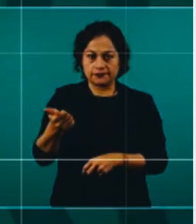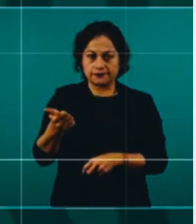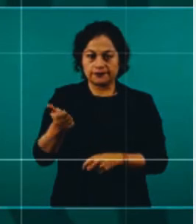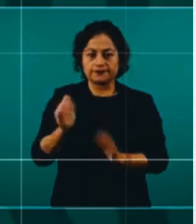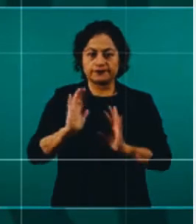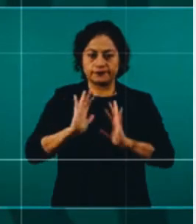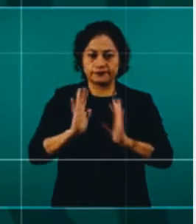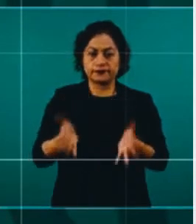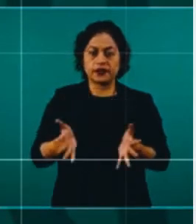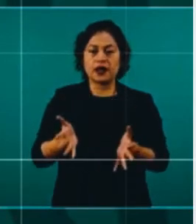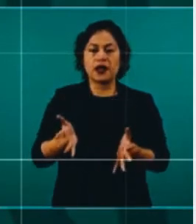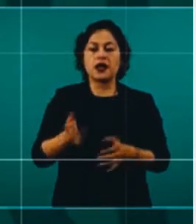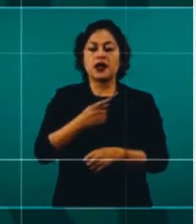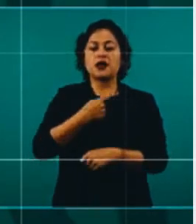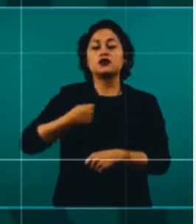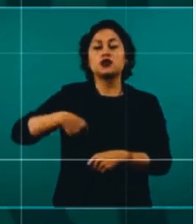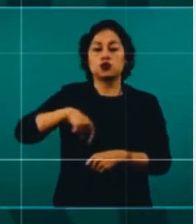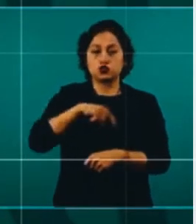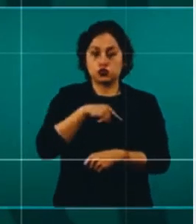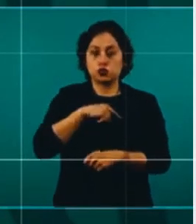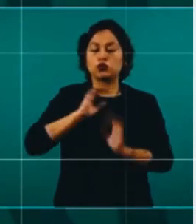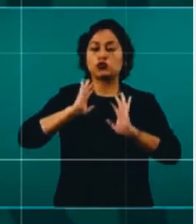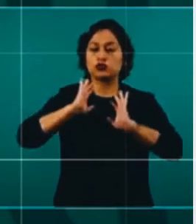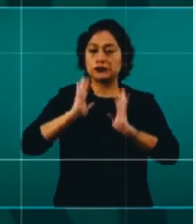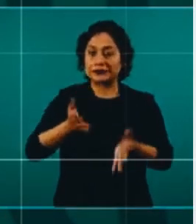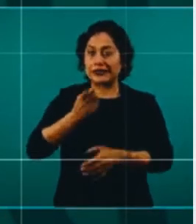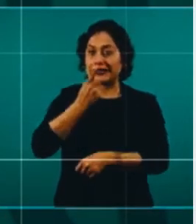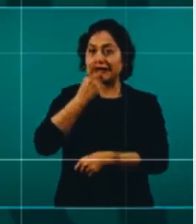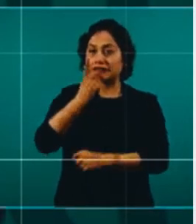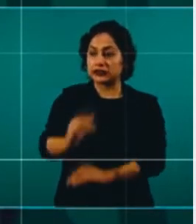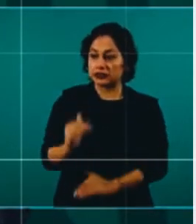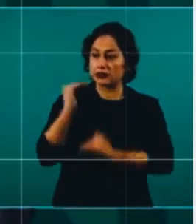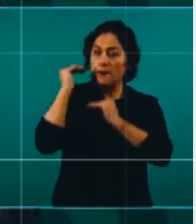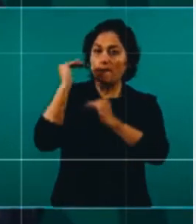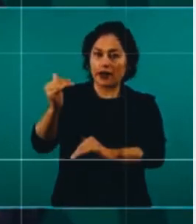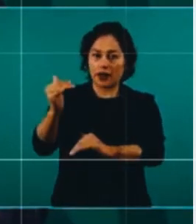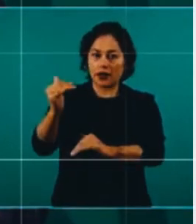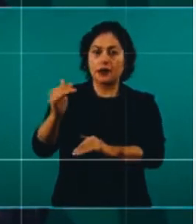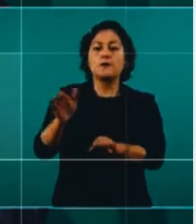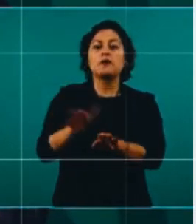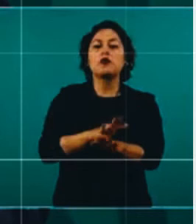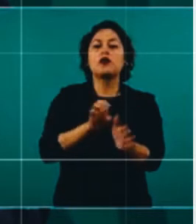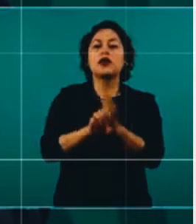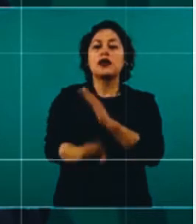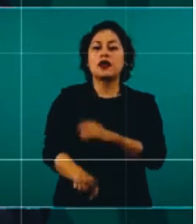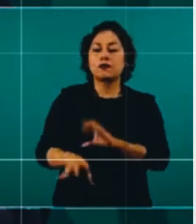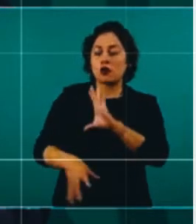no vamos a extraer más de dos millones de barriles diarios,